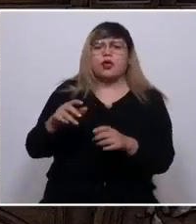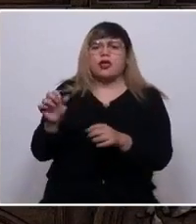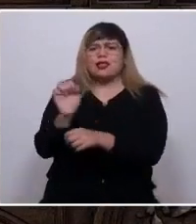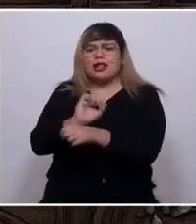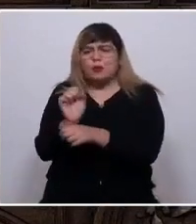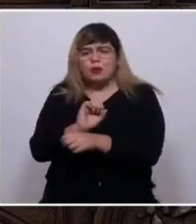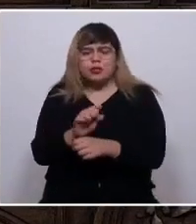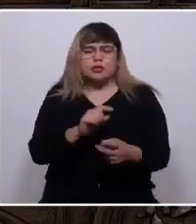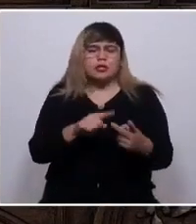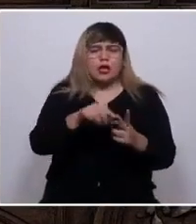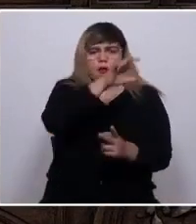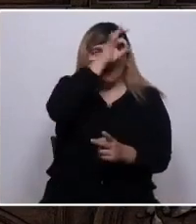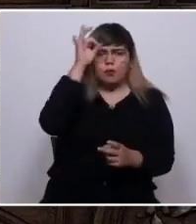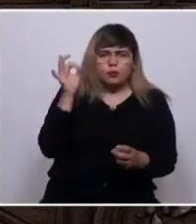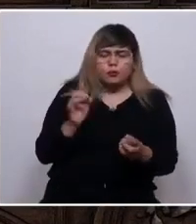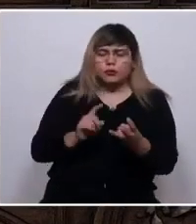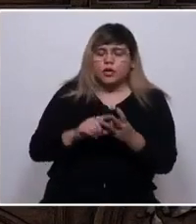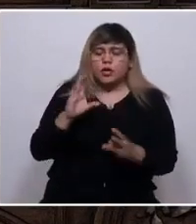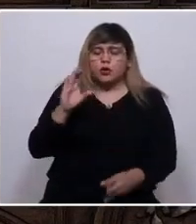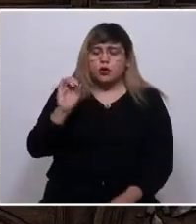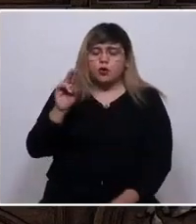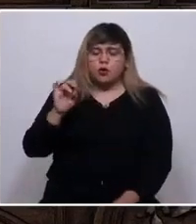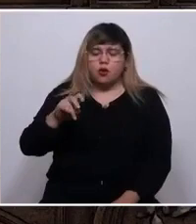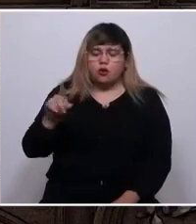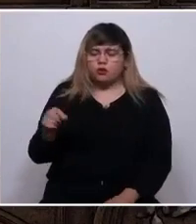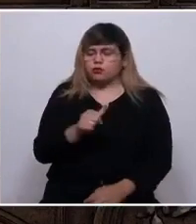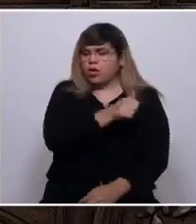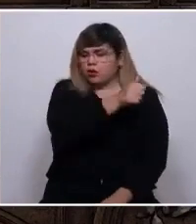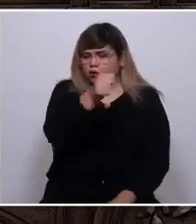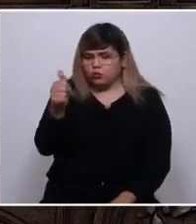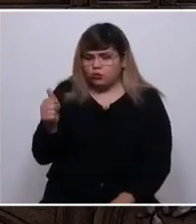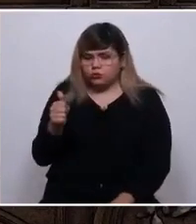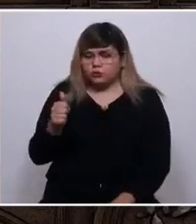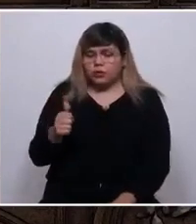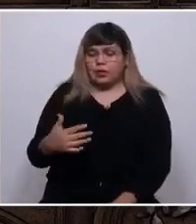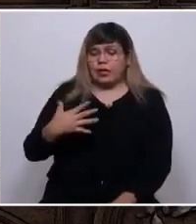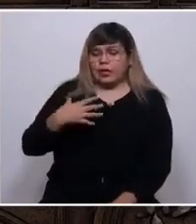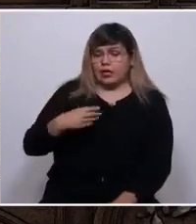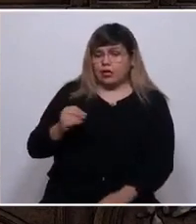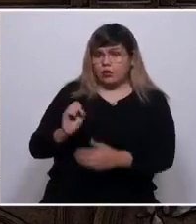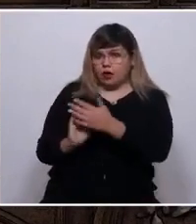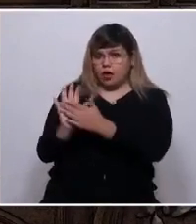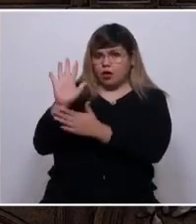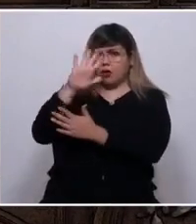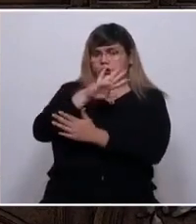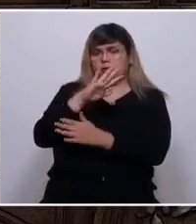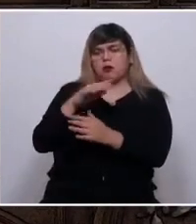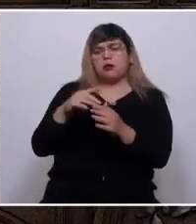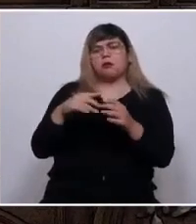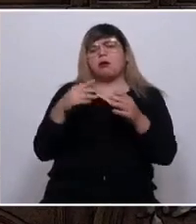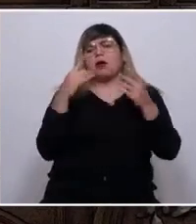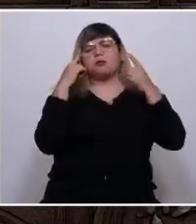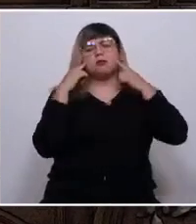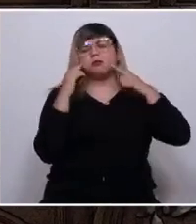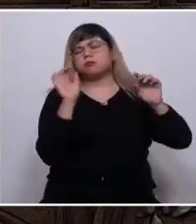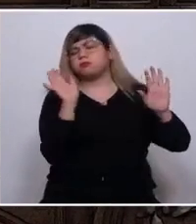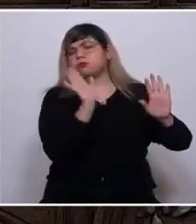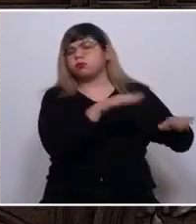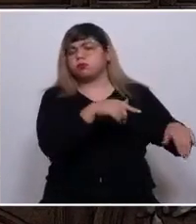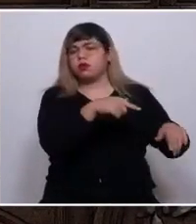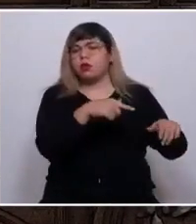mapuches, colonos, a todos. Los hijos de la Araucanía llevamos décadas en el olvido. Pero parece ser que lo que allá ocurre,